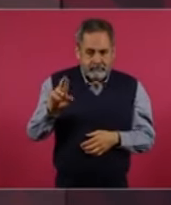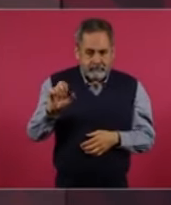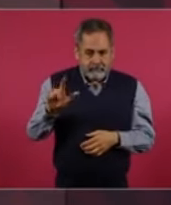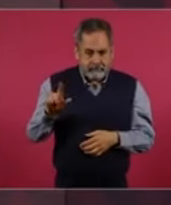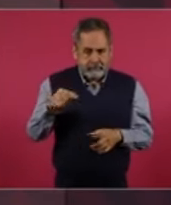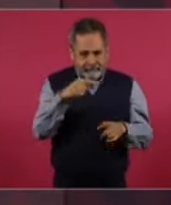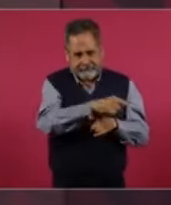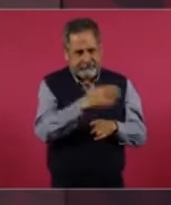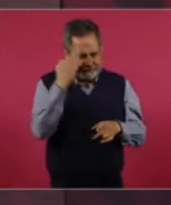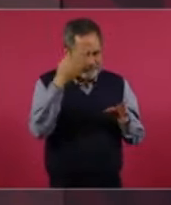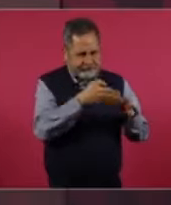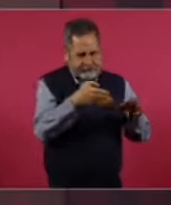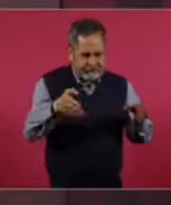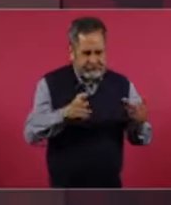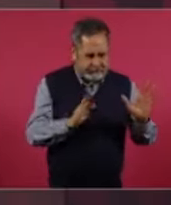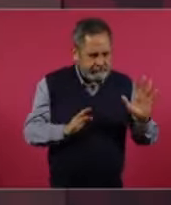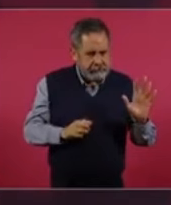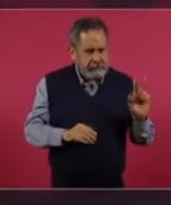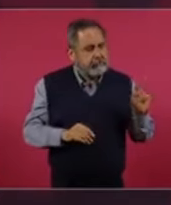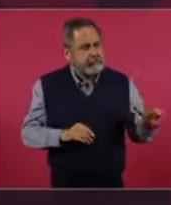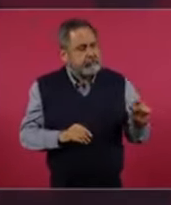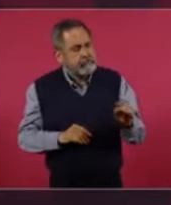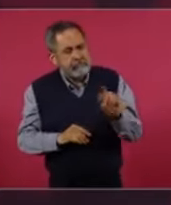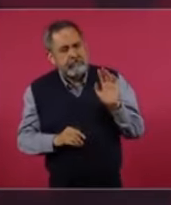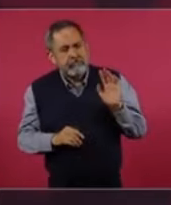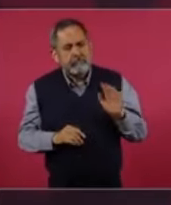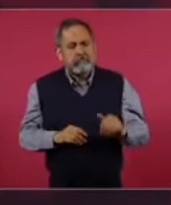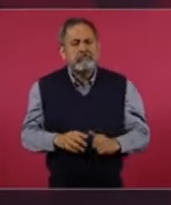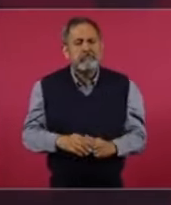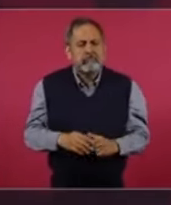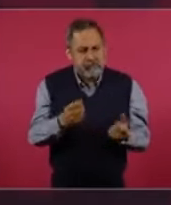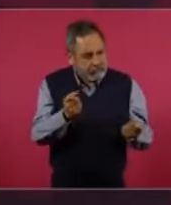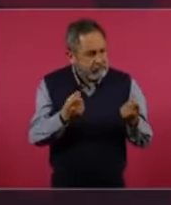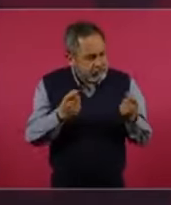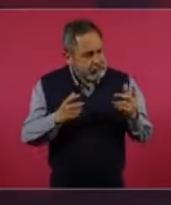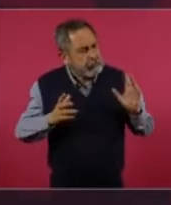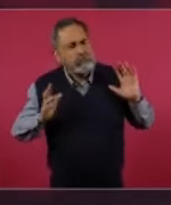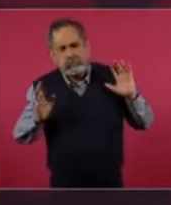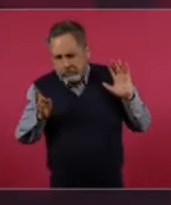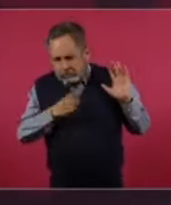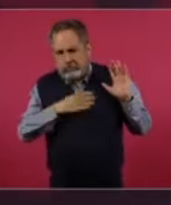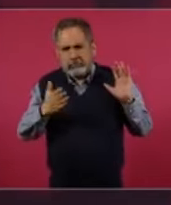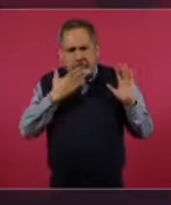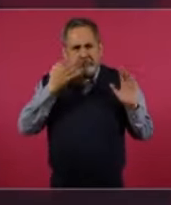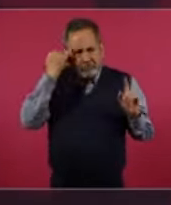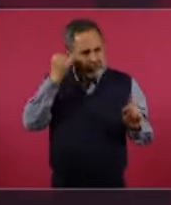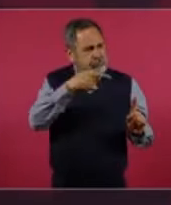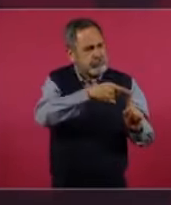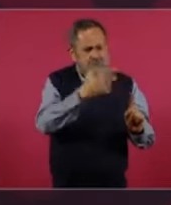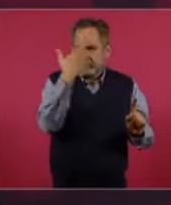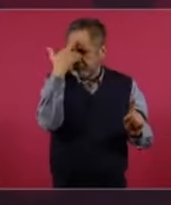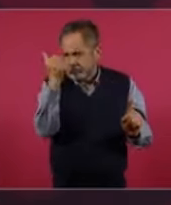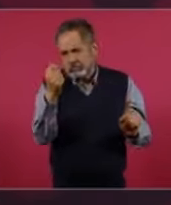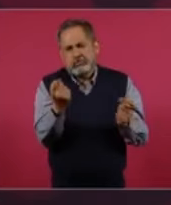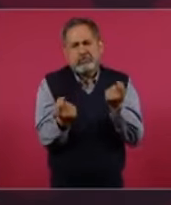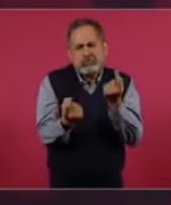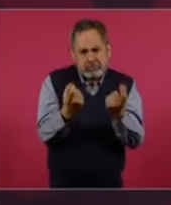algunos elementos válidos, criterios válidos,